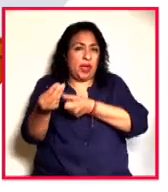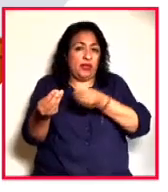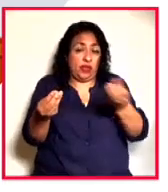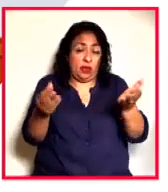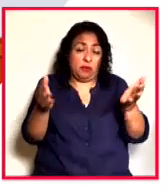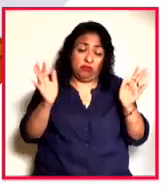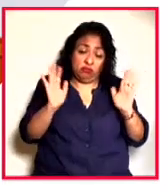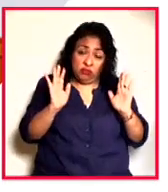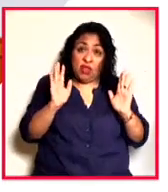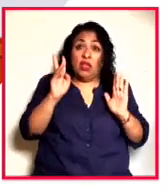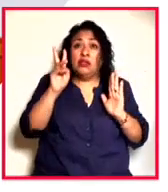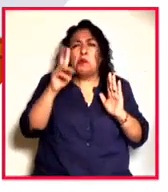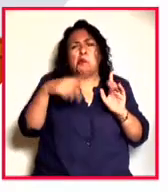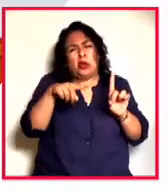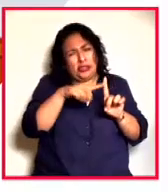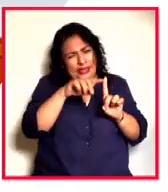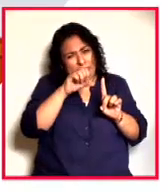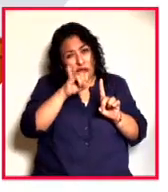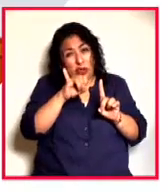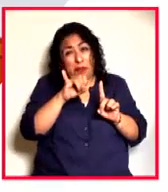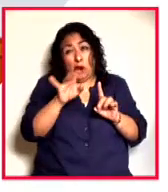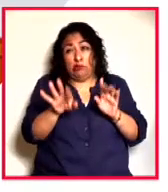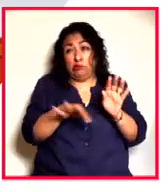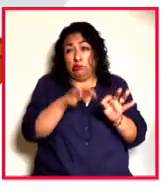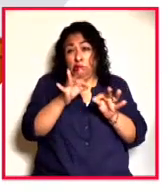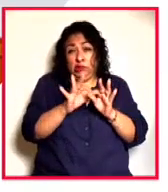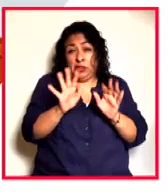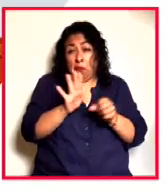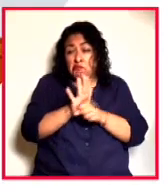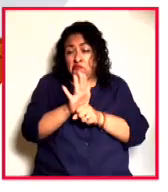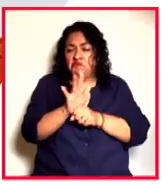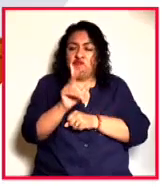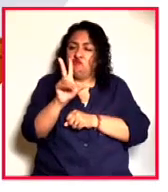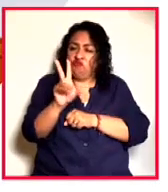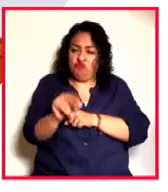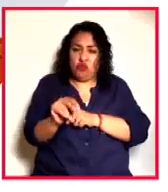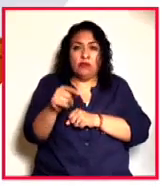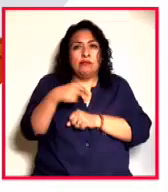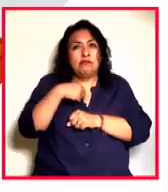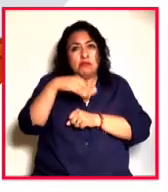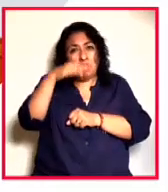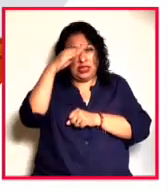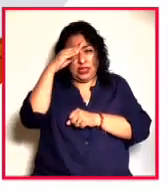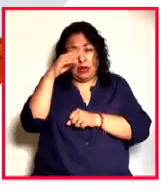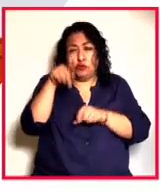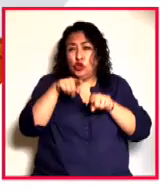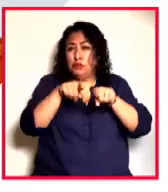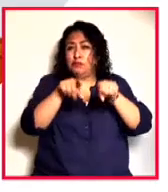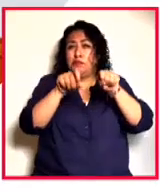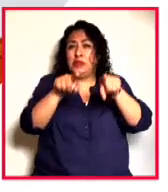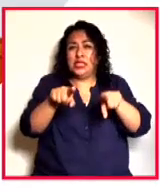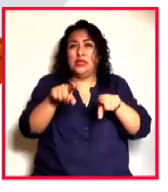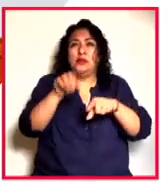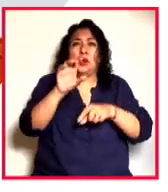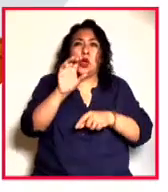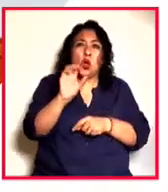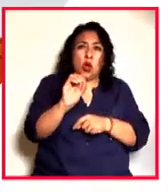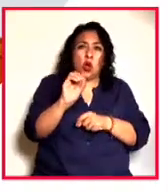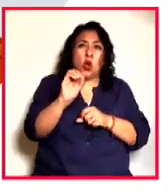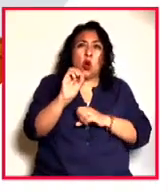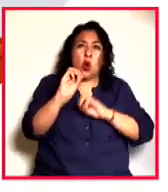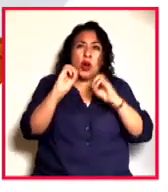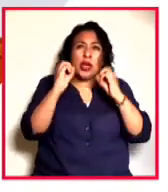un saldo positivo pero no tan satisfactorio no lo es si consideramos que en paralelo la Organización Mundial de Comercio